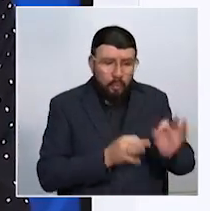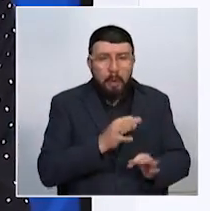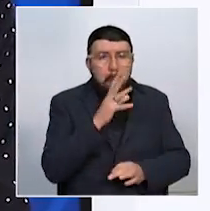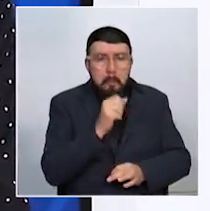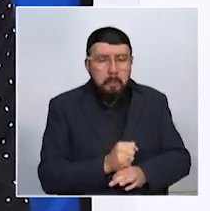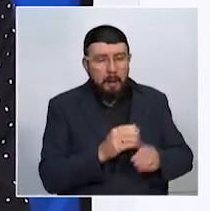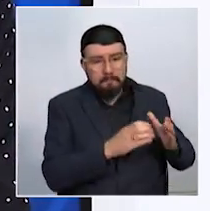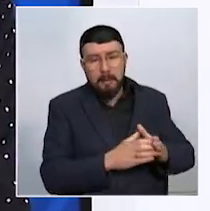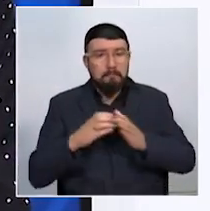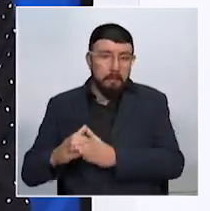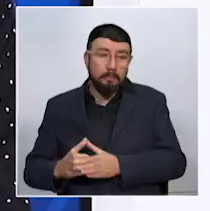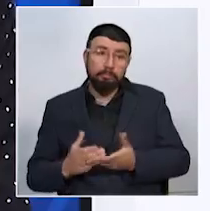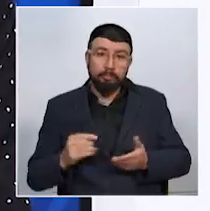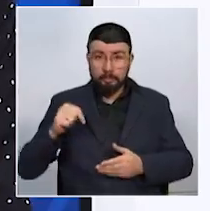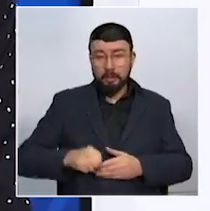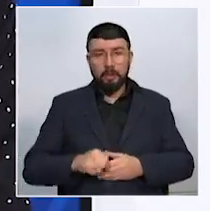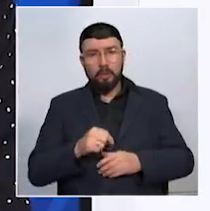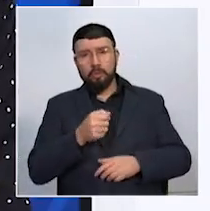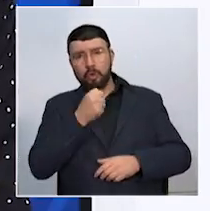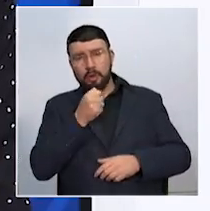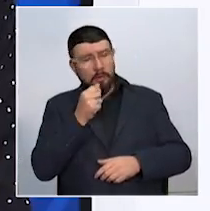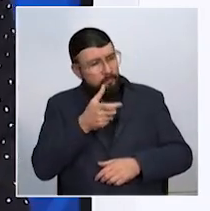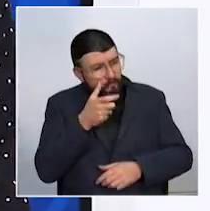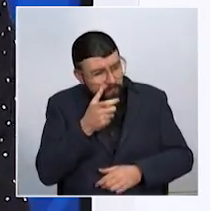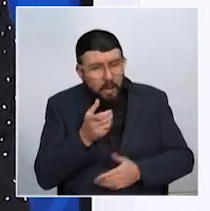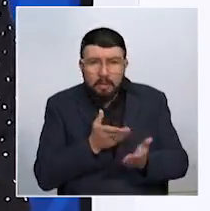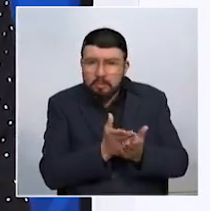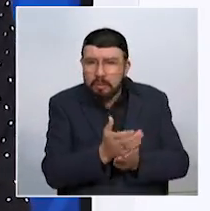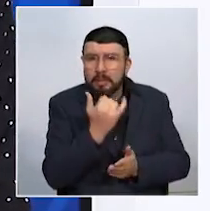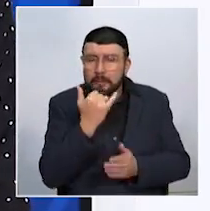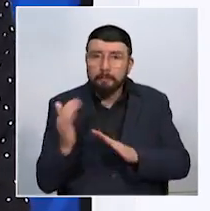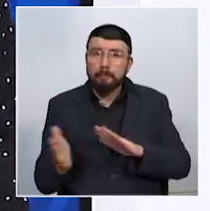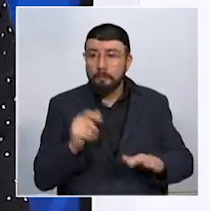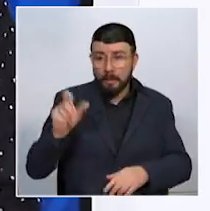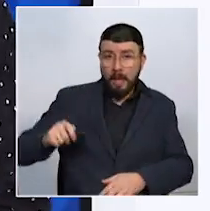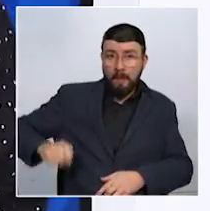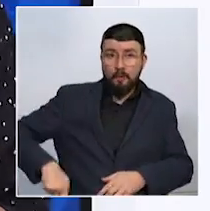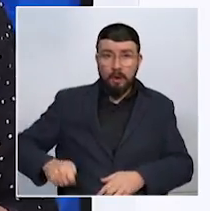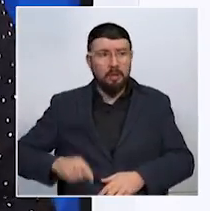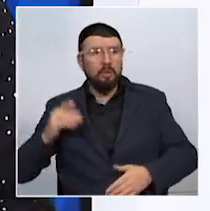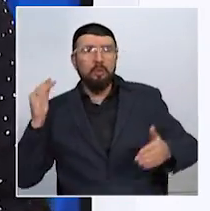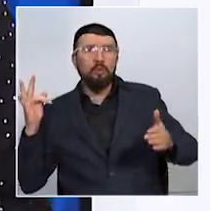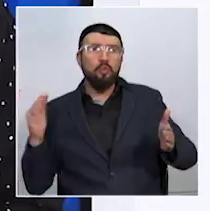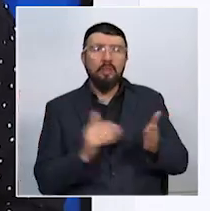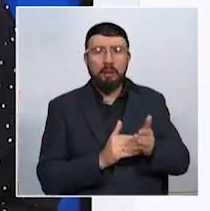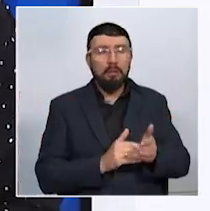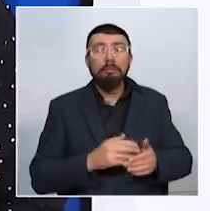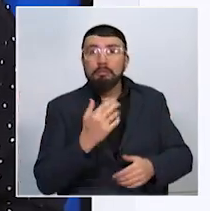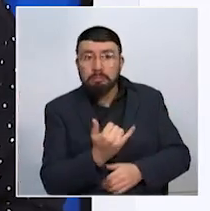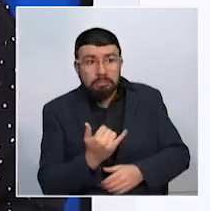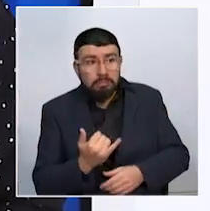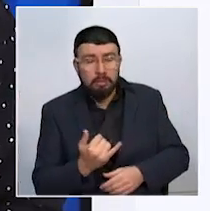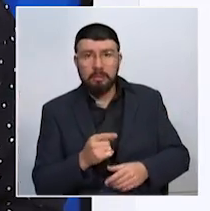centro. Y obviamente en Telecafe Noticias haremos seguimiento a esta información. Un abogado penalista instauró una tutela en la que evidencia el grave